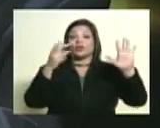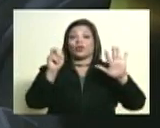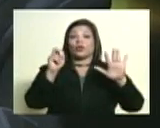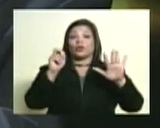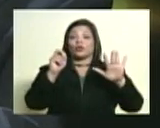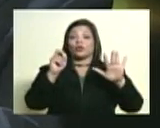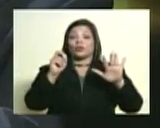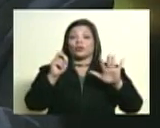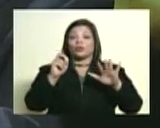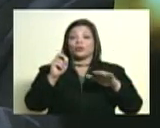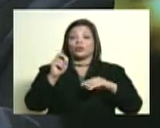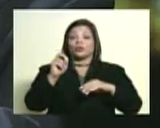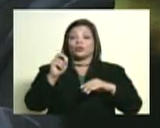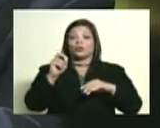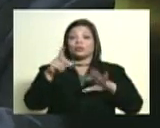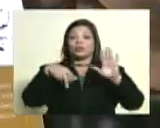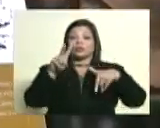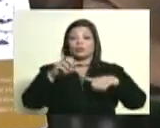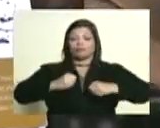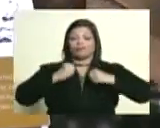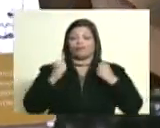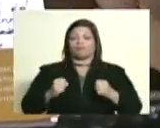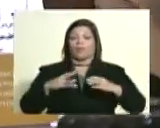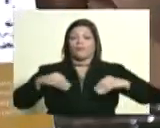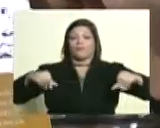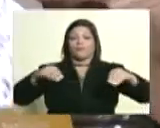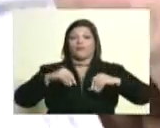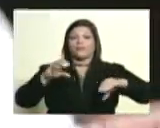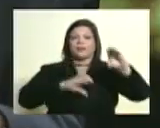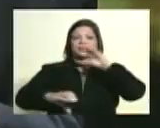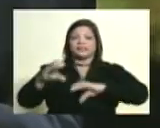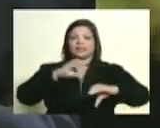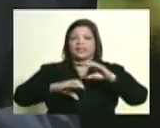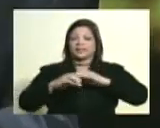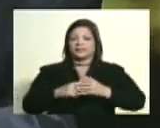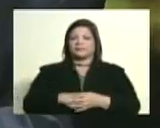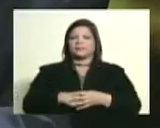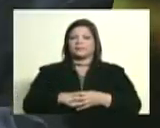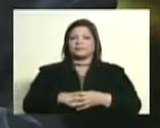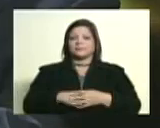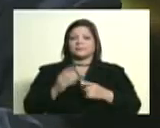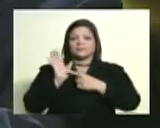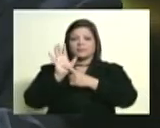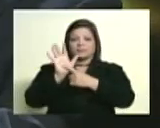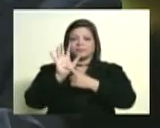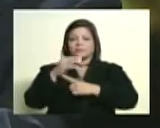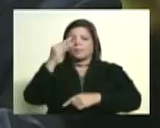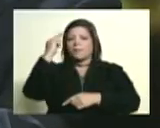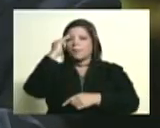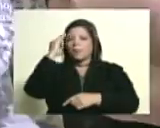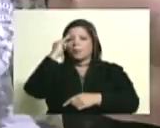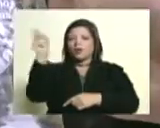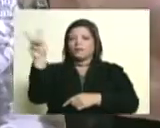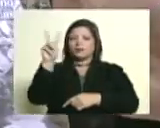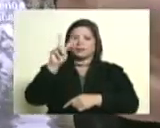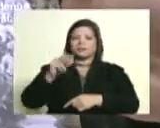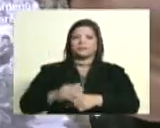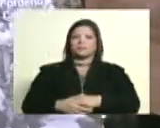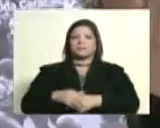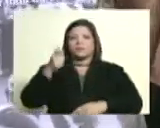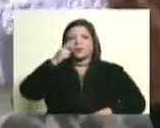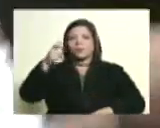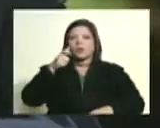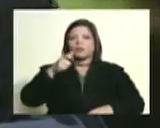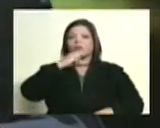112 tierra firme revista de historia y ciencias sociales y memorias de Venezuela el pueblo